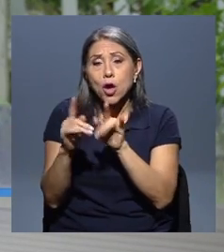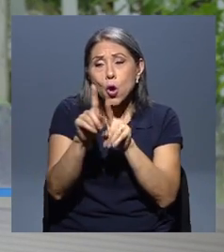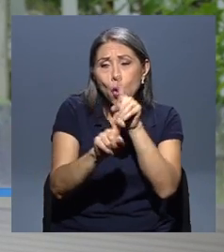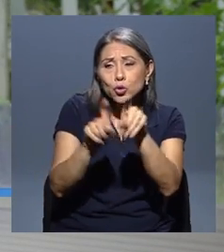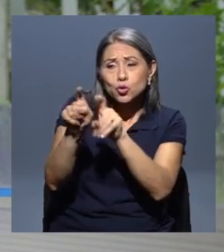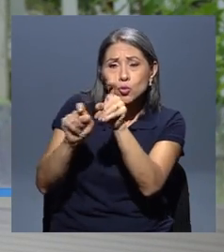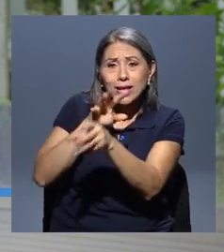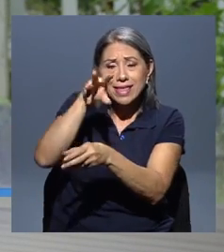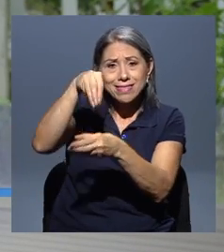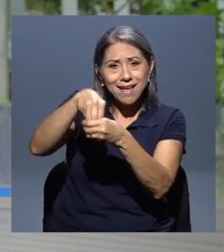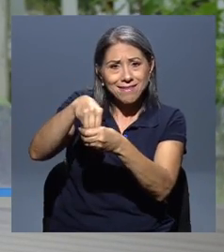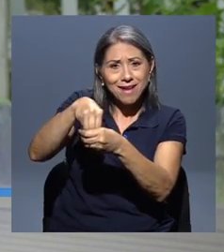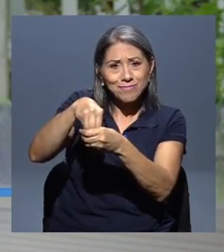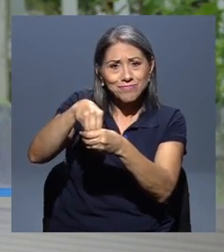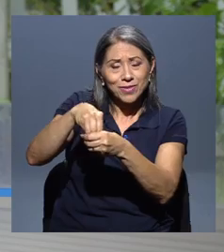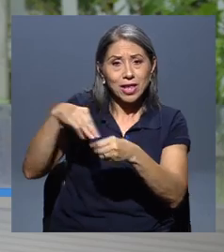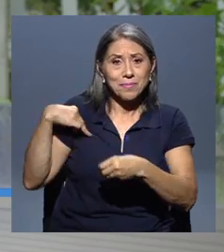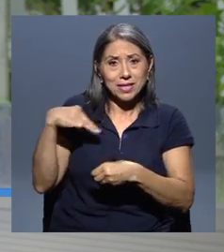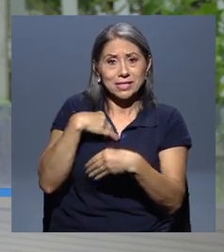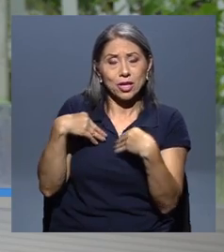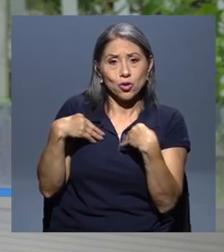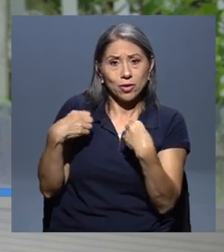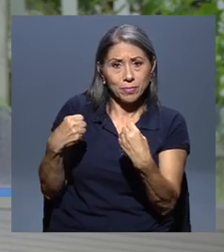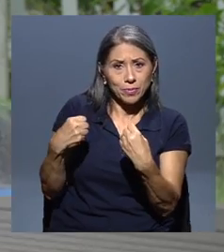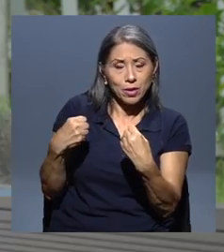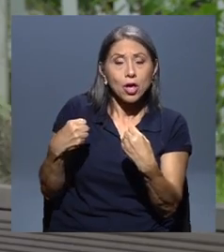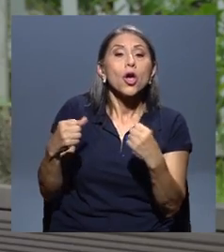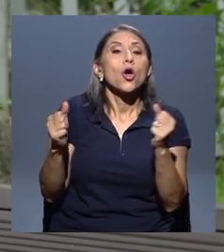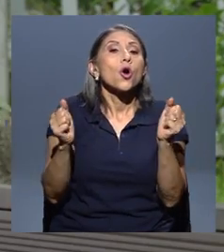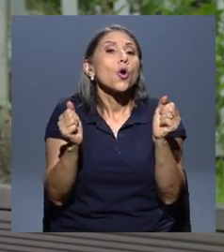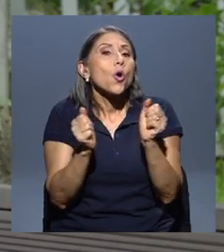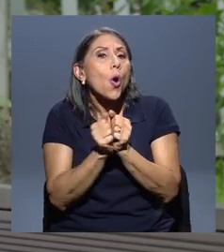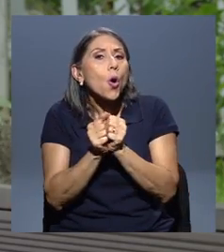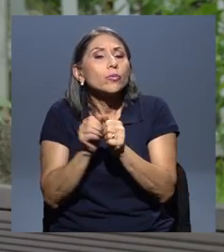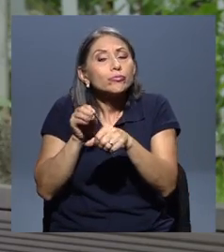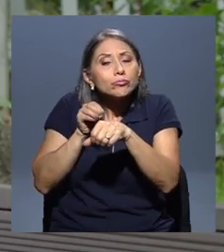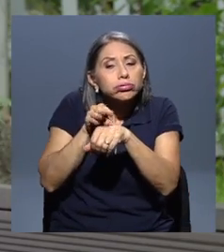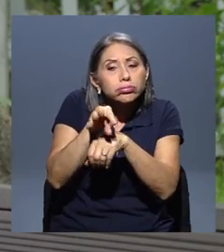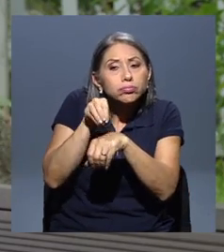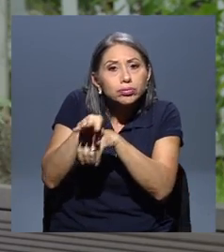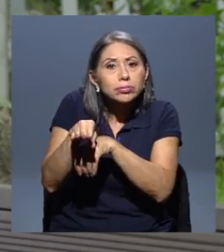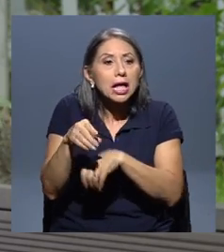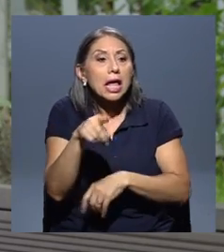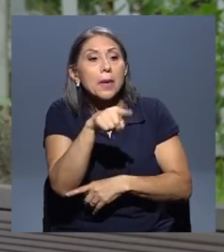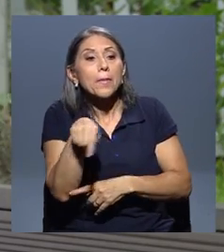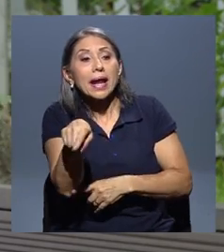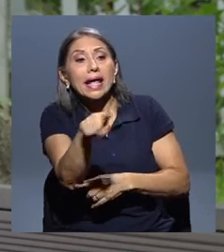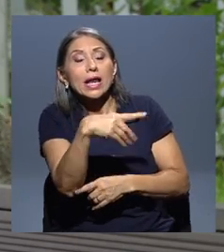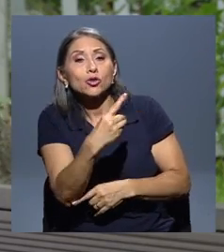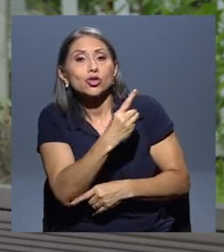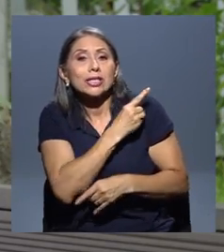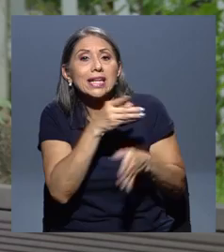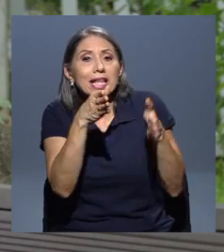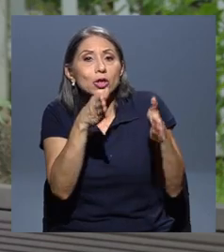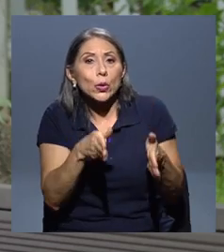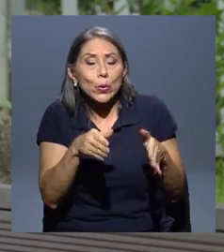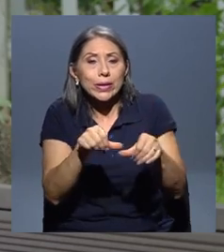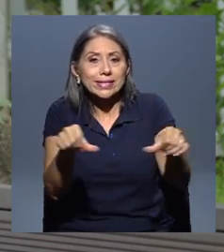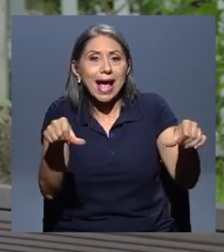la COMO, por así decirlo, la información con una orientación para que los directores de las áreas de salud, para que los directores